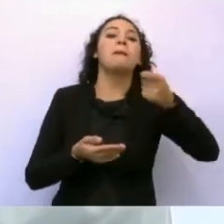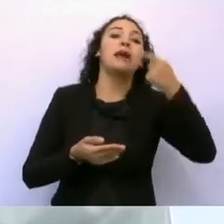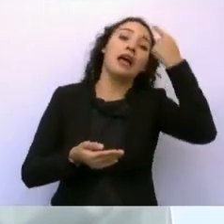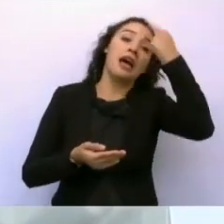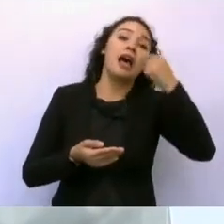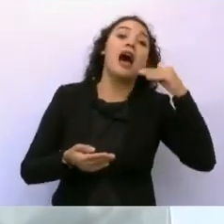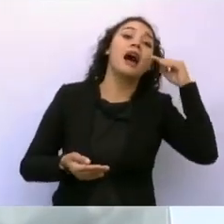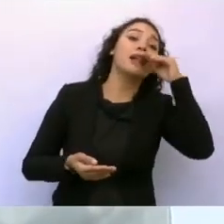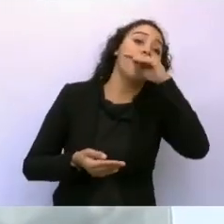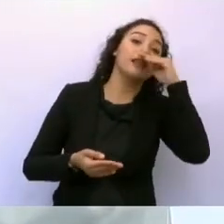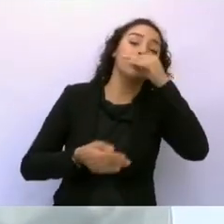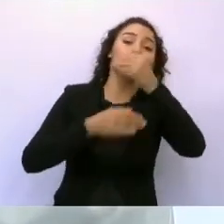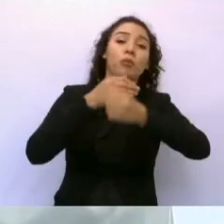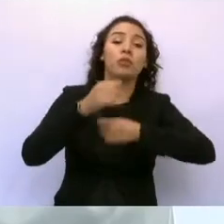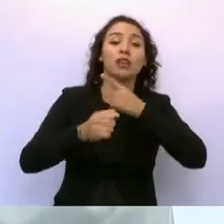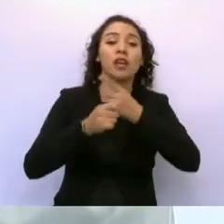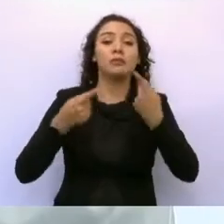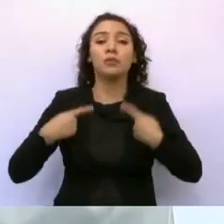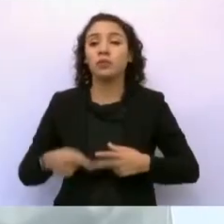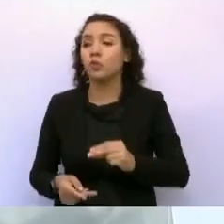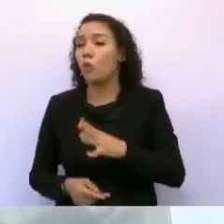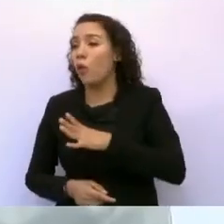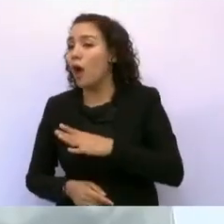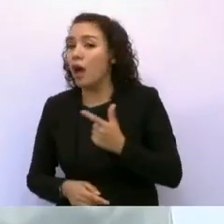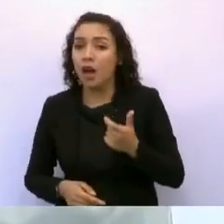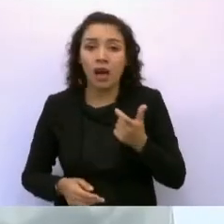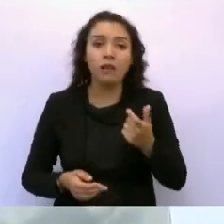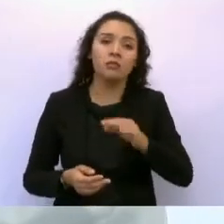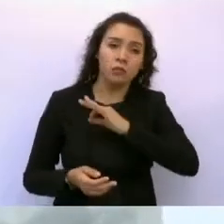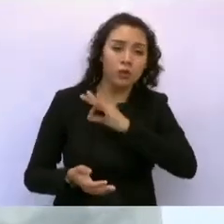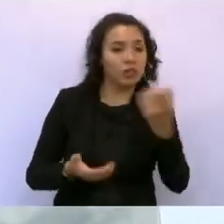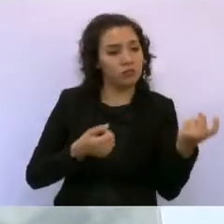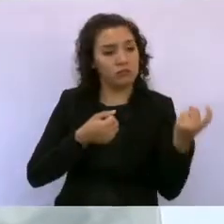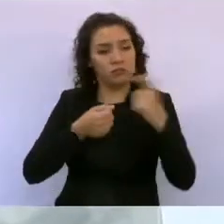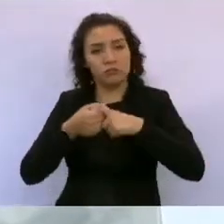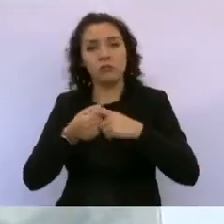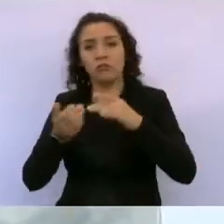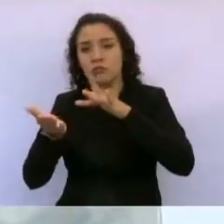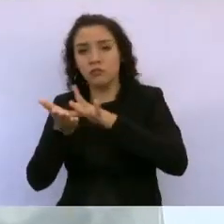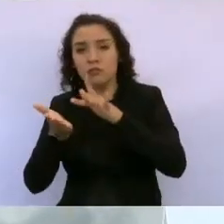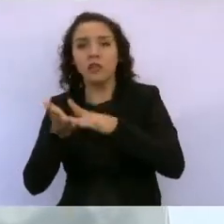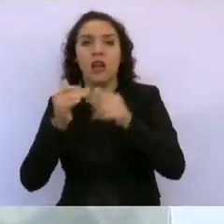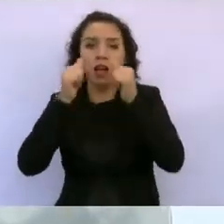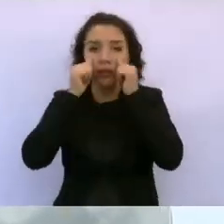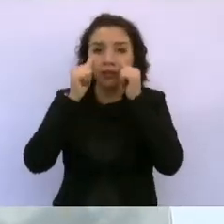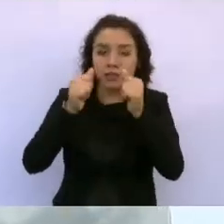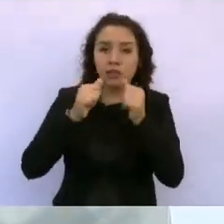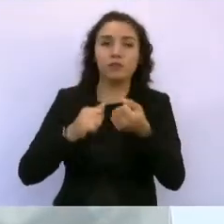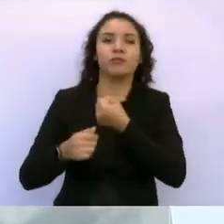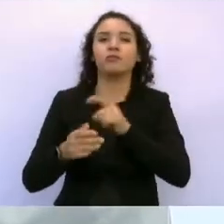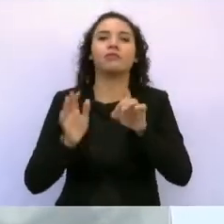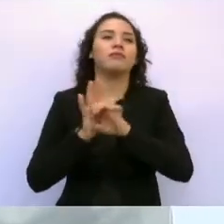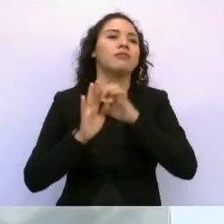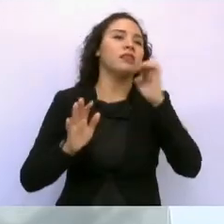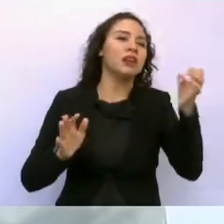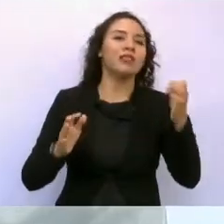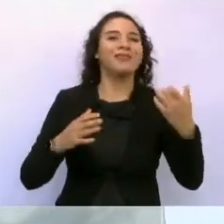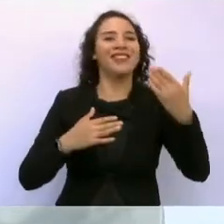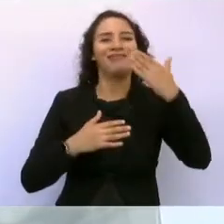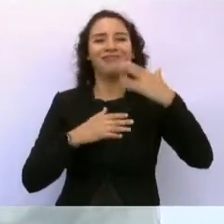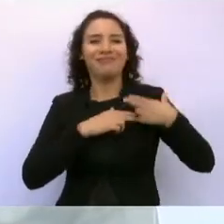proyectada la reactivación de áreas esenciales como hemodinamia, mastografía,